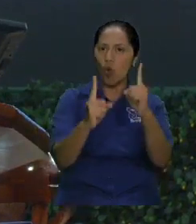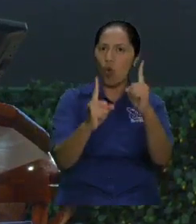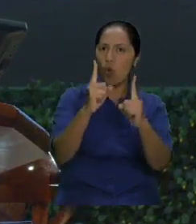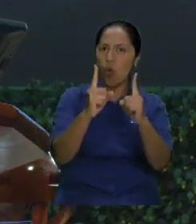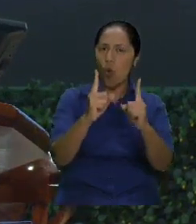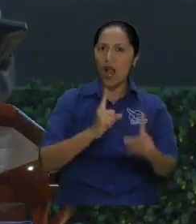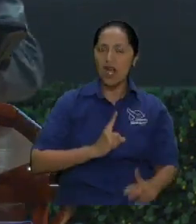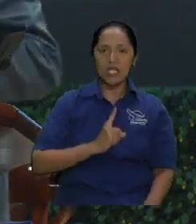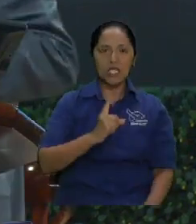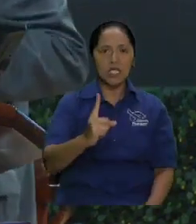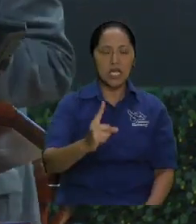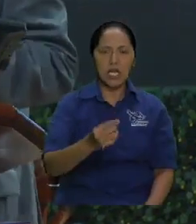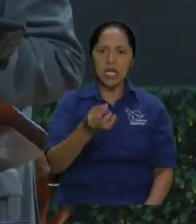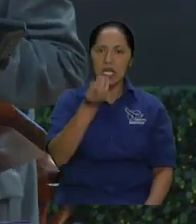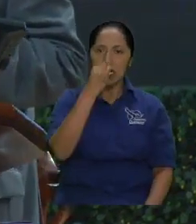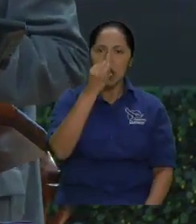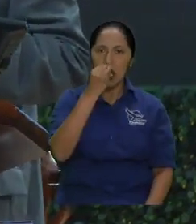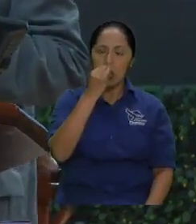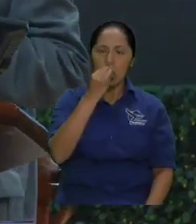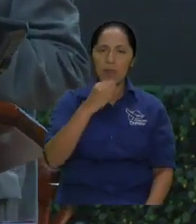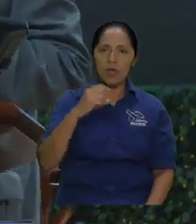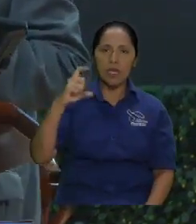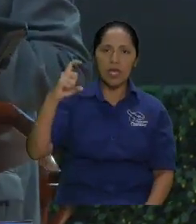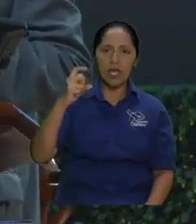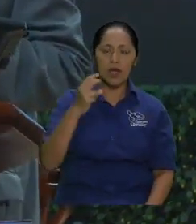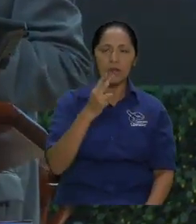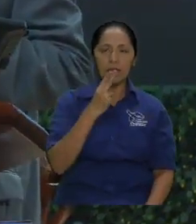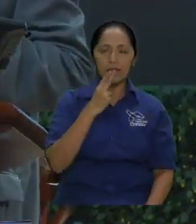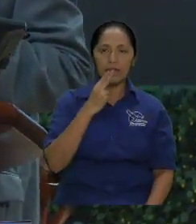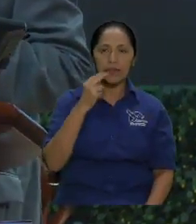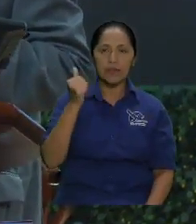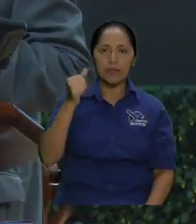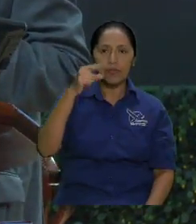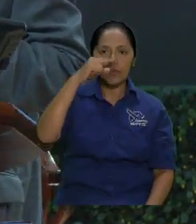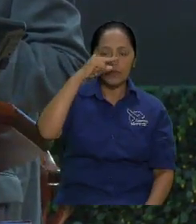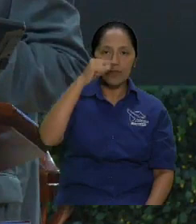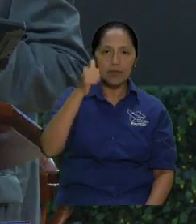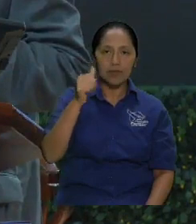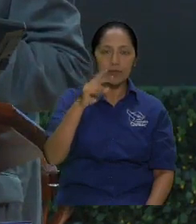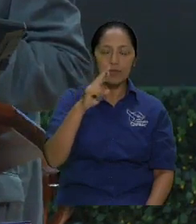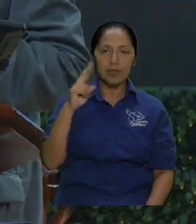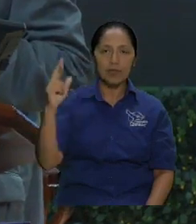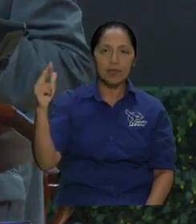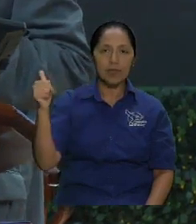Porque debemos de entender que nuestro espíritu se sacia y tiene hambre.